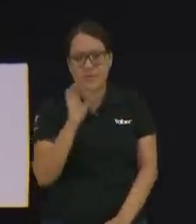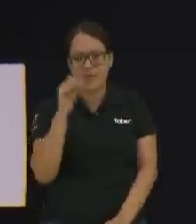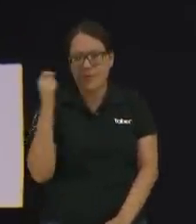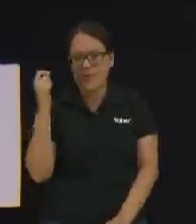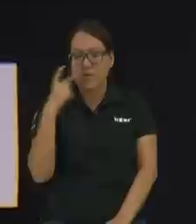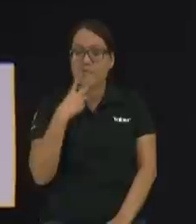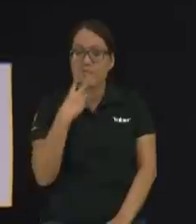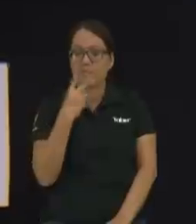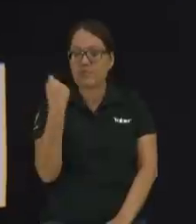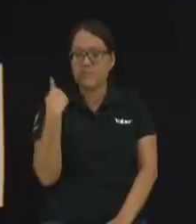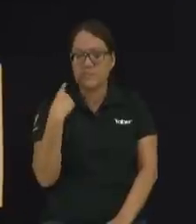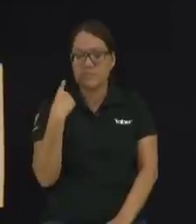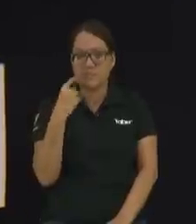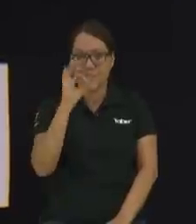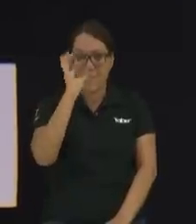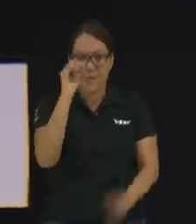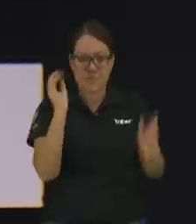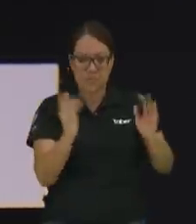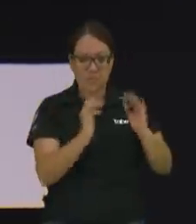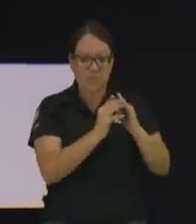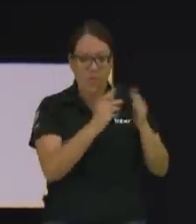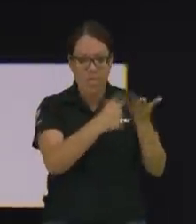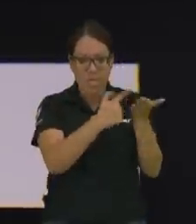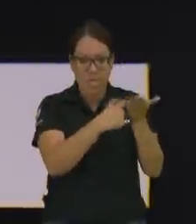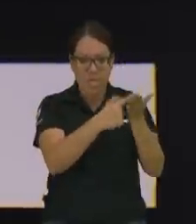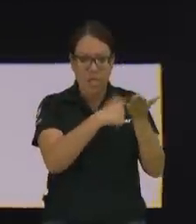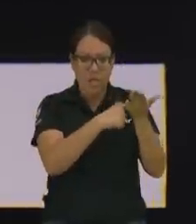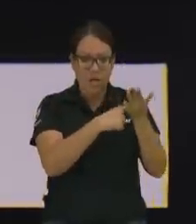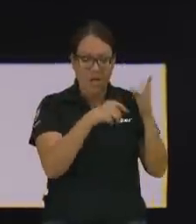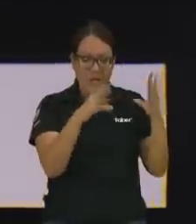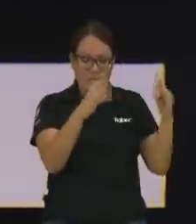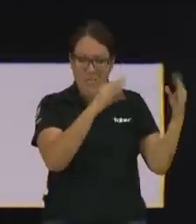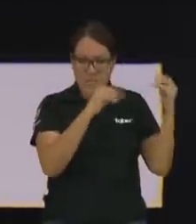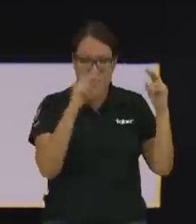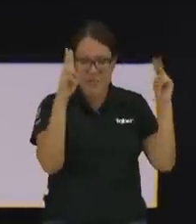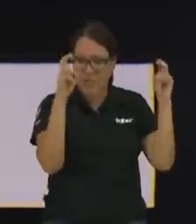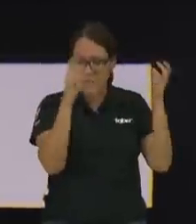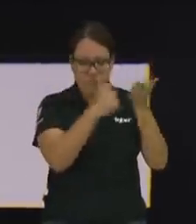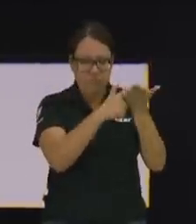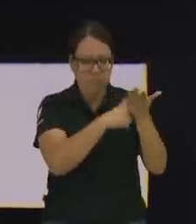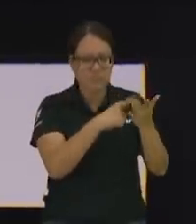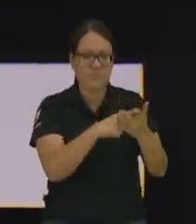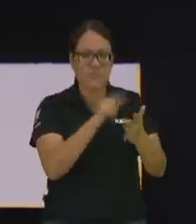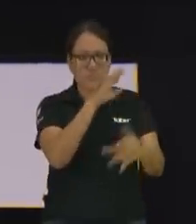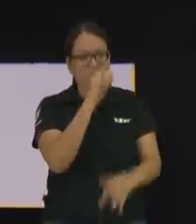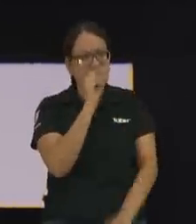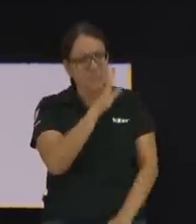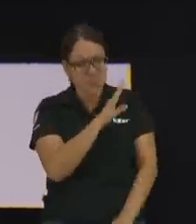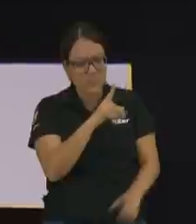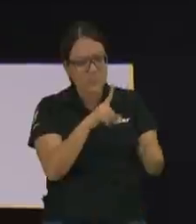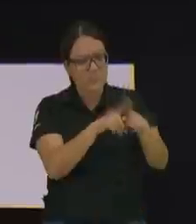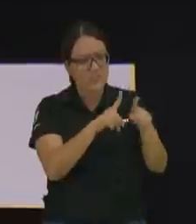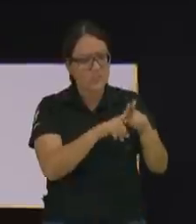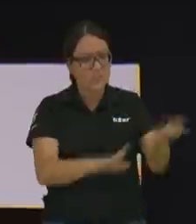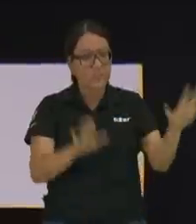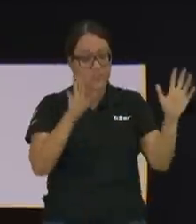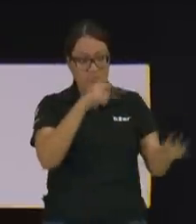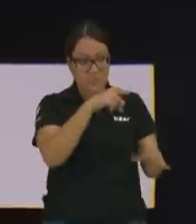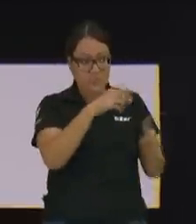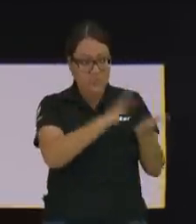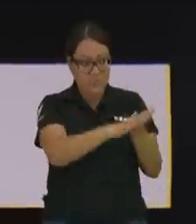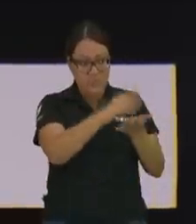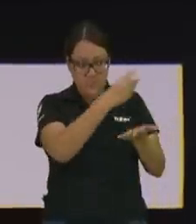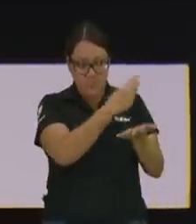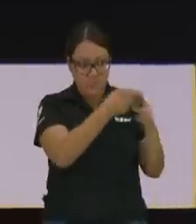el día viernes en una reunión bastante fuerte, motivacional, confrontativa. Le decía, hermano, si usted quiere tener un salario